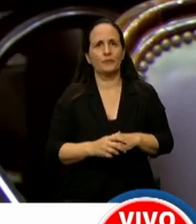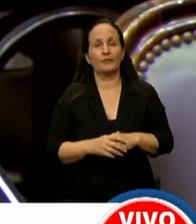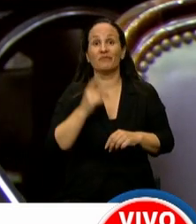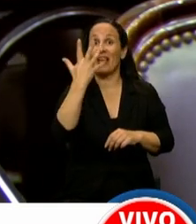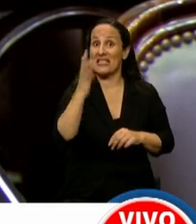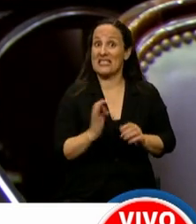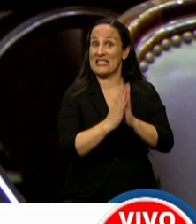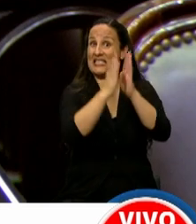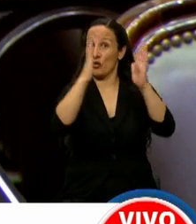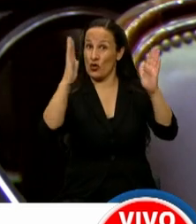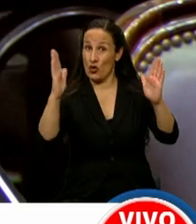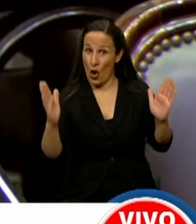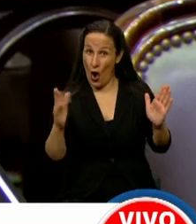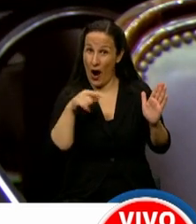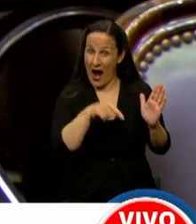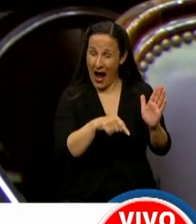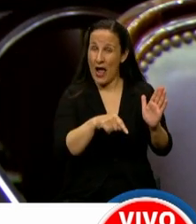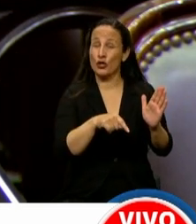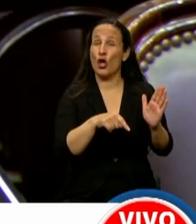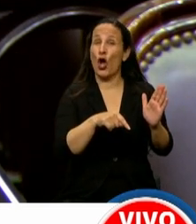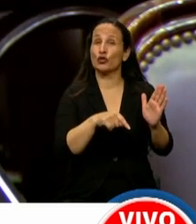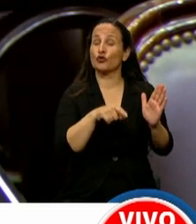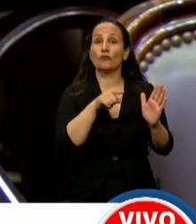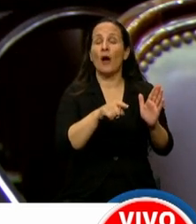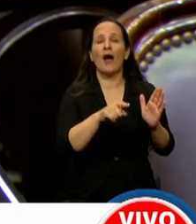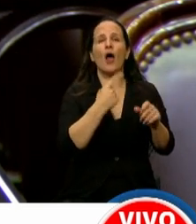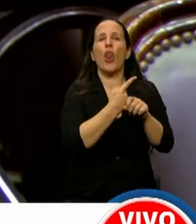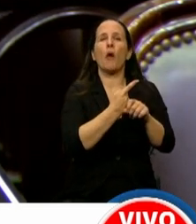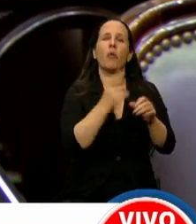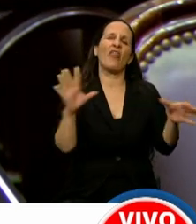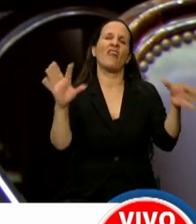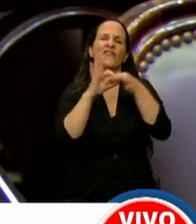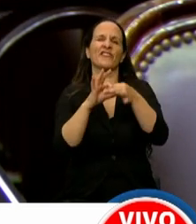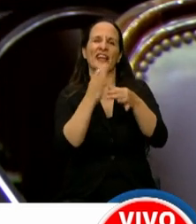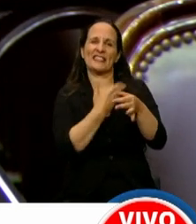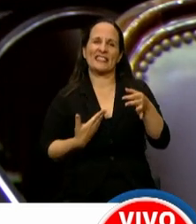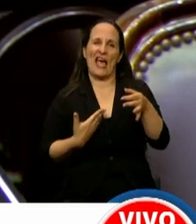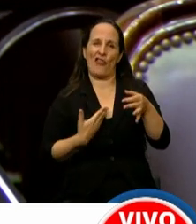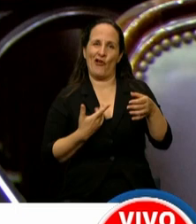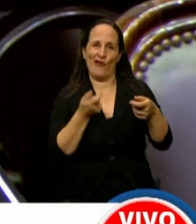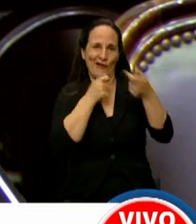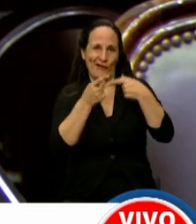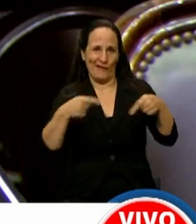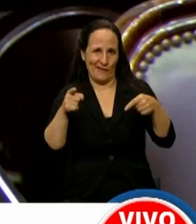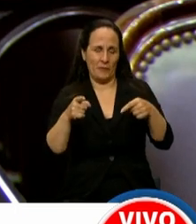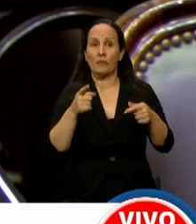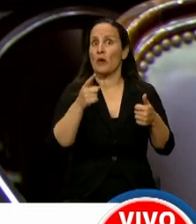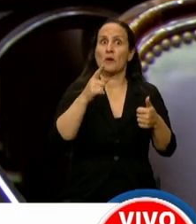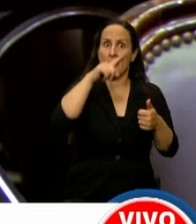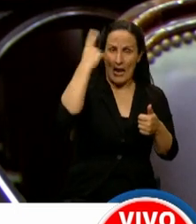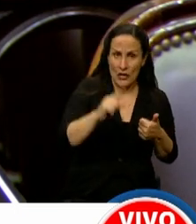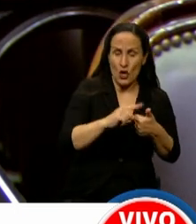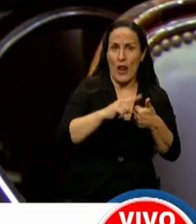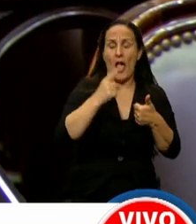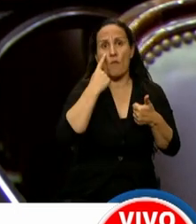durante 5 años de la posibilidad de ser concesionario del Estado en todos sus niveles, nacional, municipal